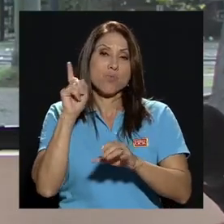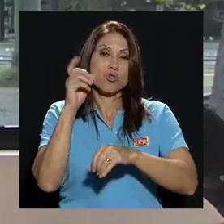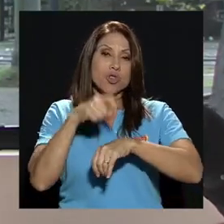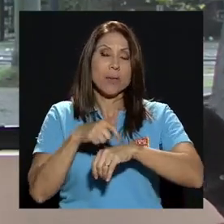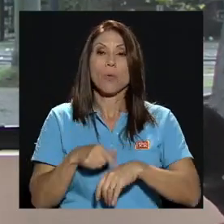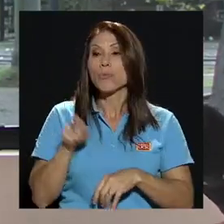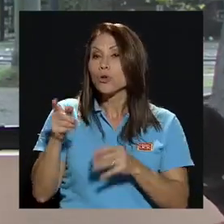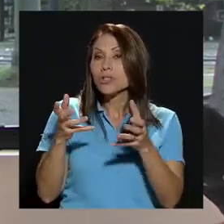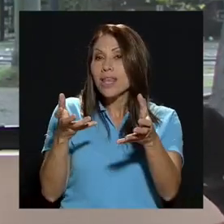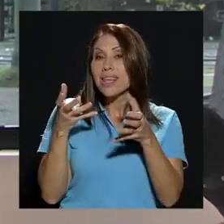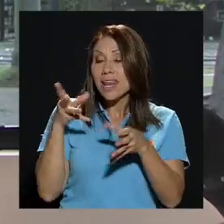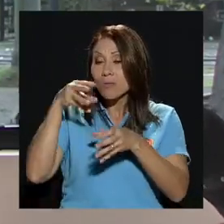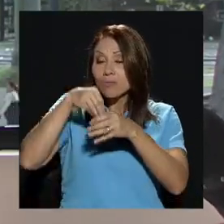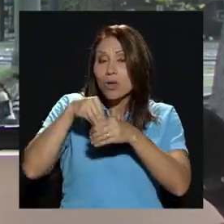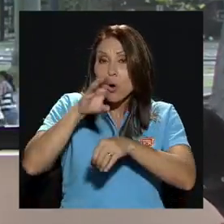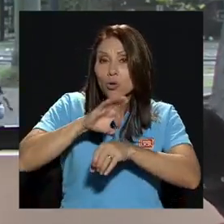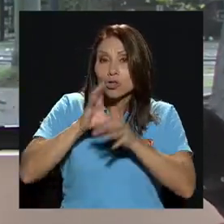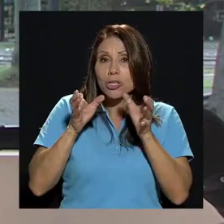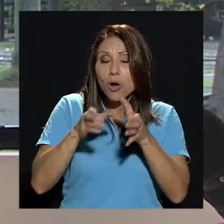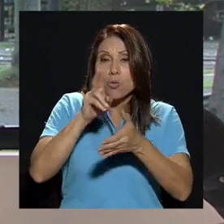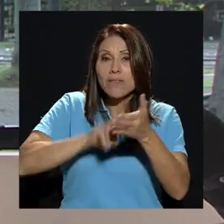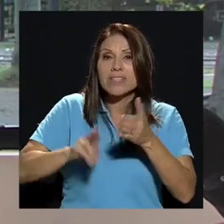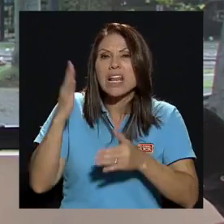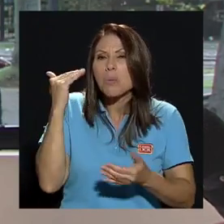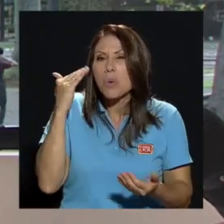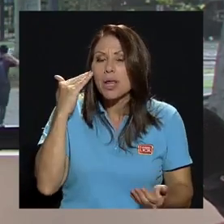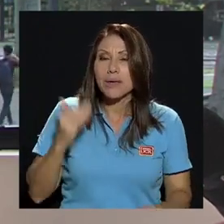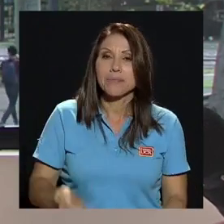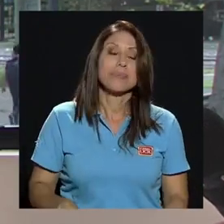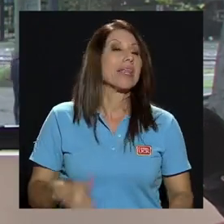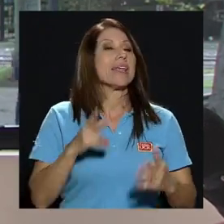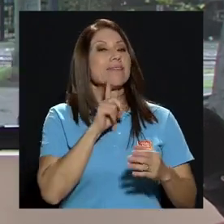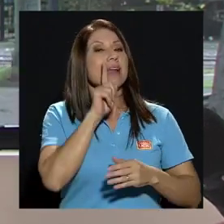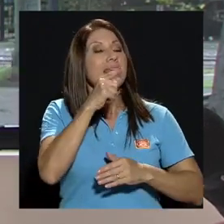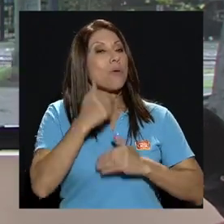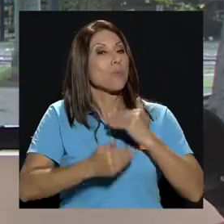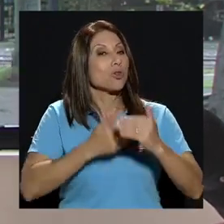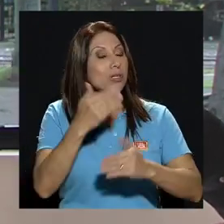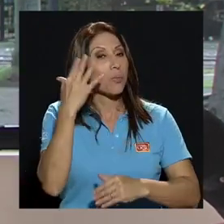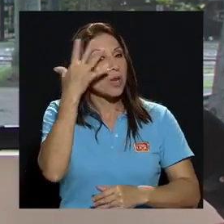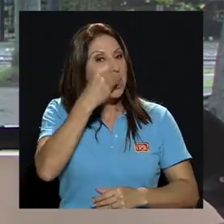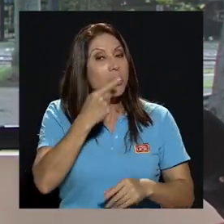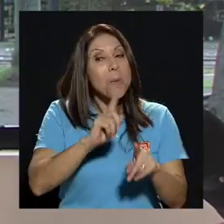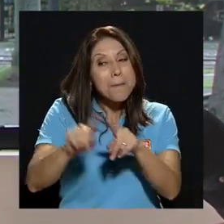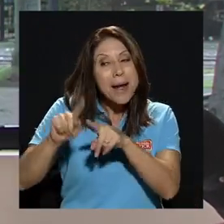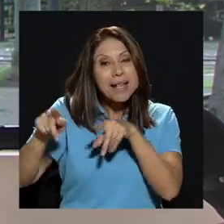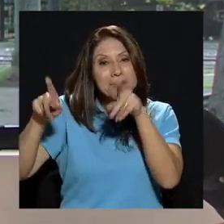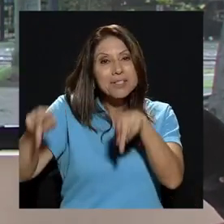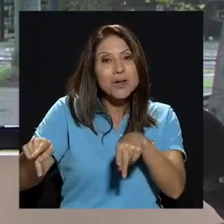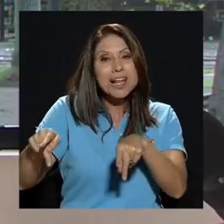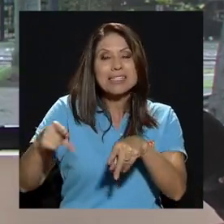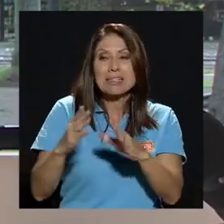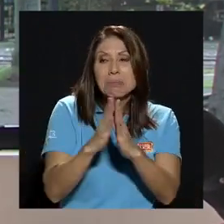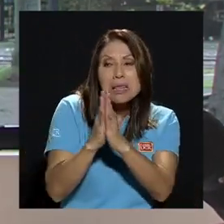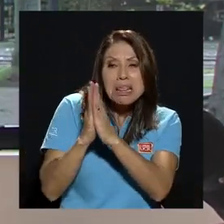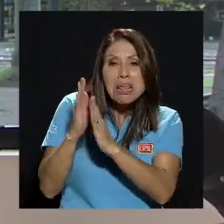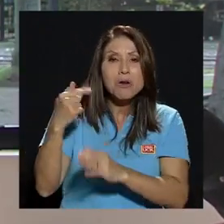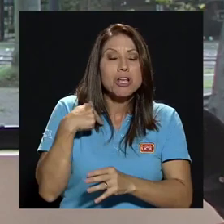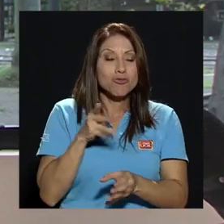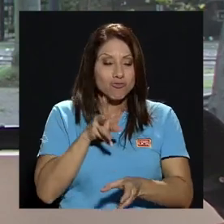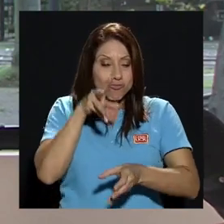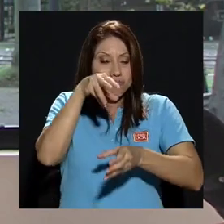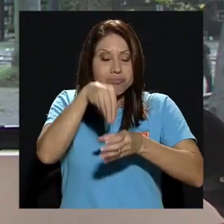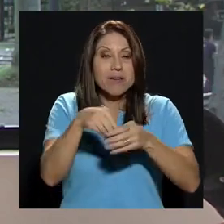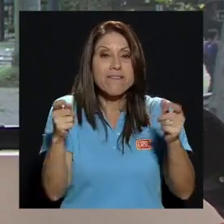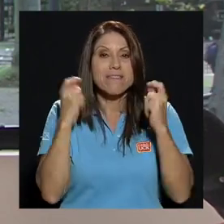un proceso muy muy lindo fueron varias personas que me pidieron que me lanzara a esta fiesta electoral y que llegara al consejo